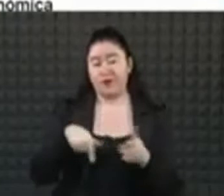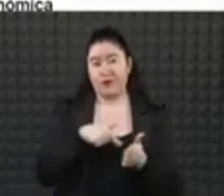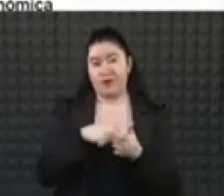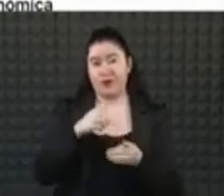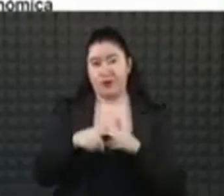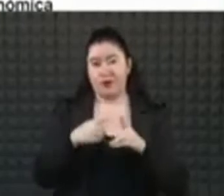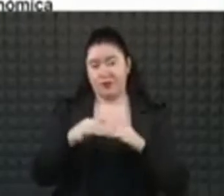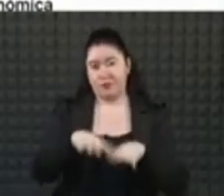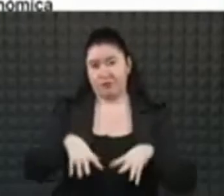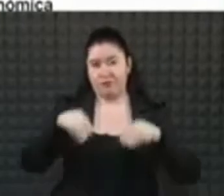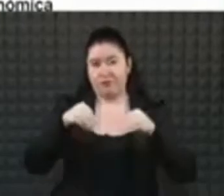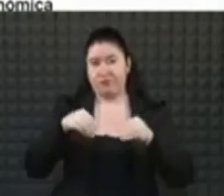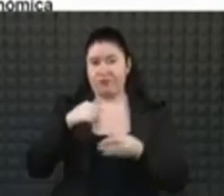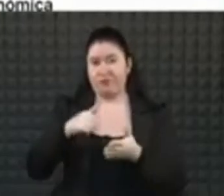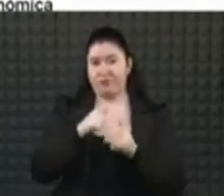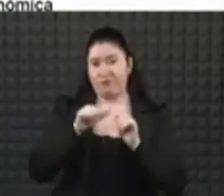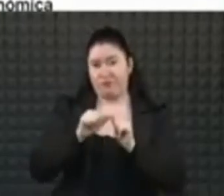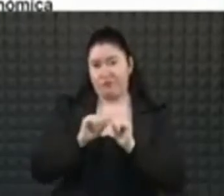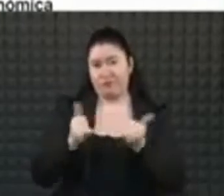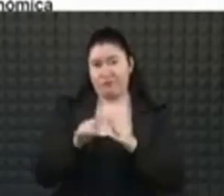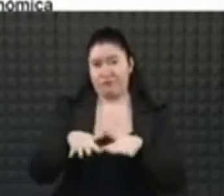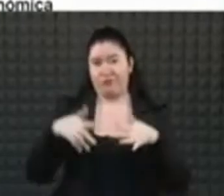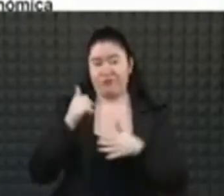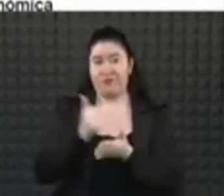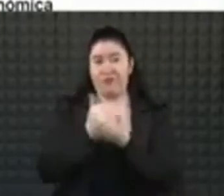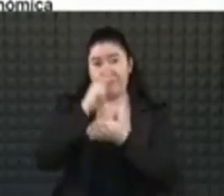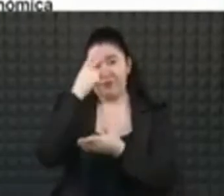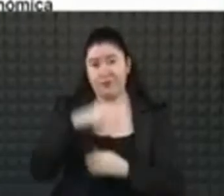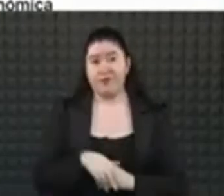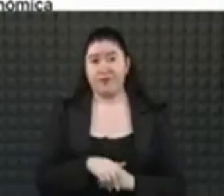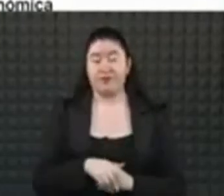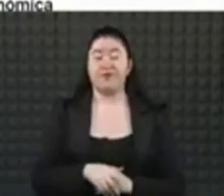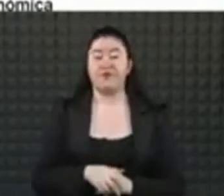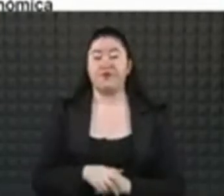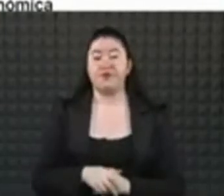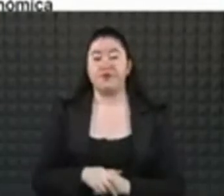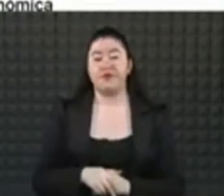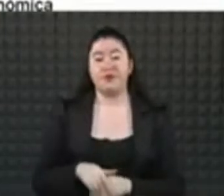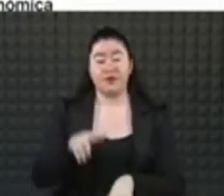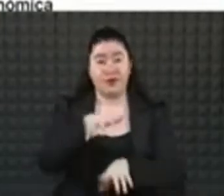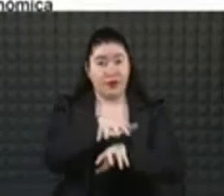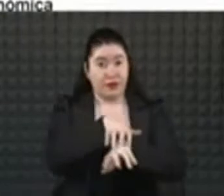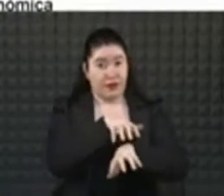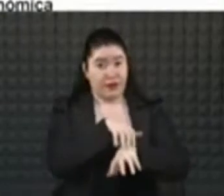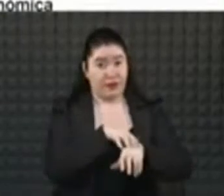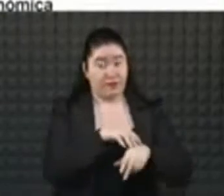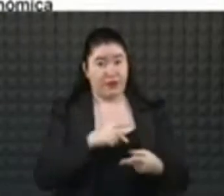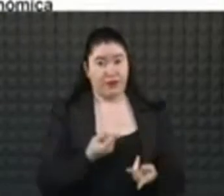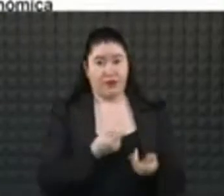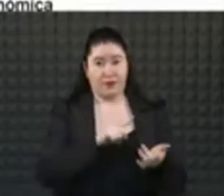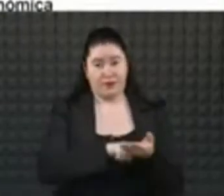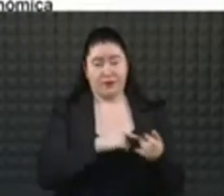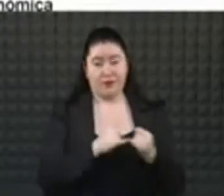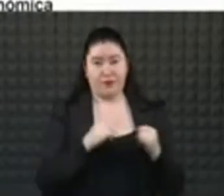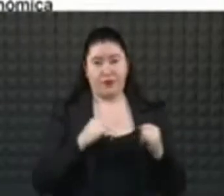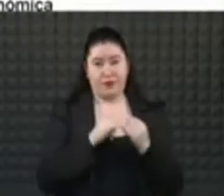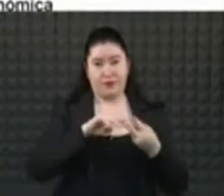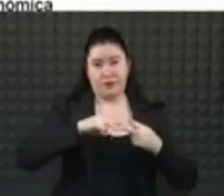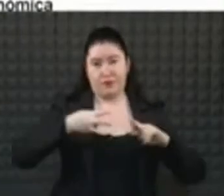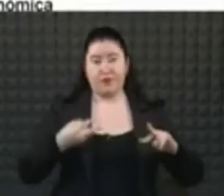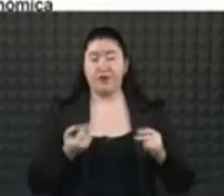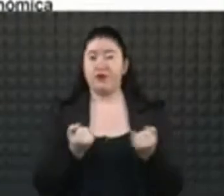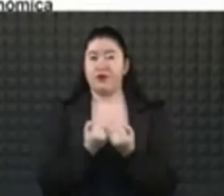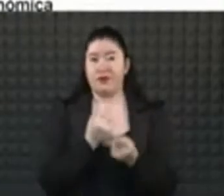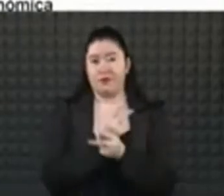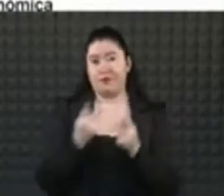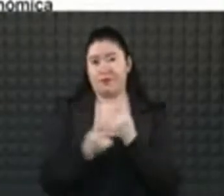Y para Tlalpan estaremos en el Instituto Nacional de Medicina Genómica y en la Escuela Nacional Preparatoria Nº 5, también de la Universidad Nacional Autónoma